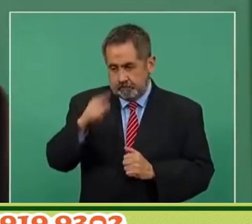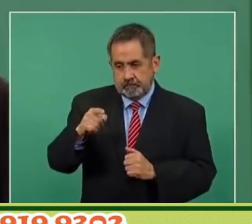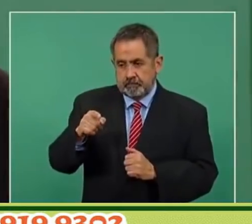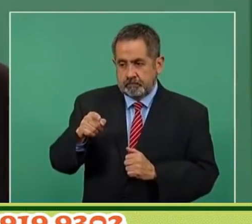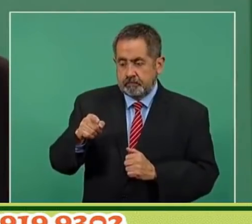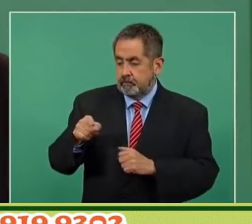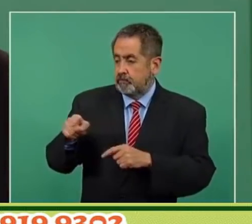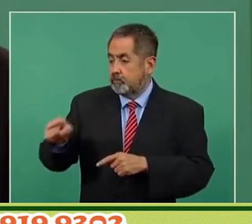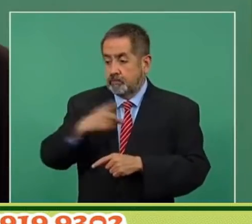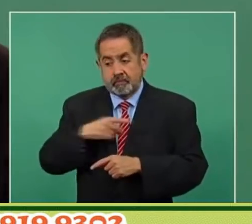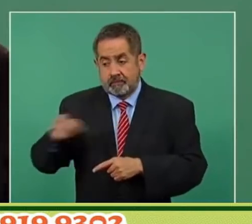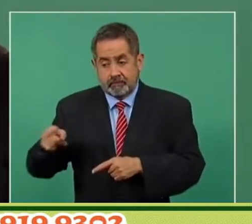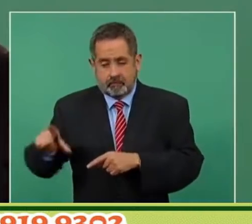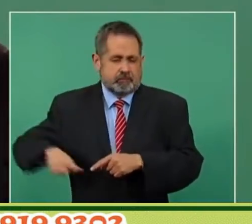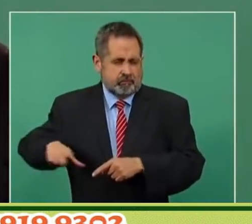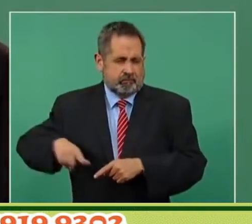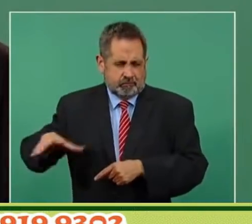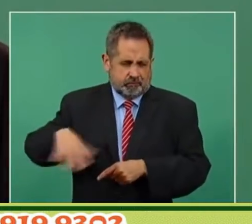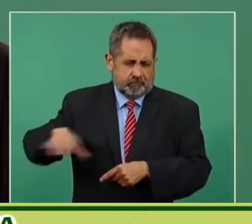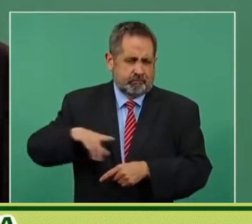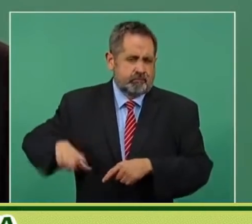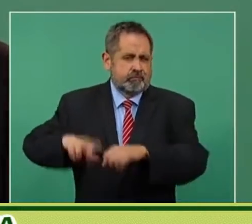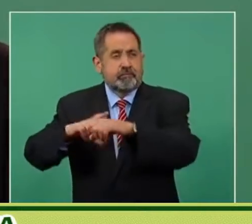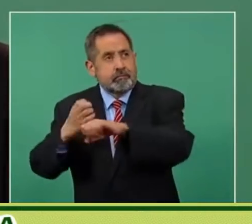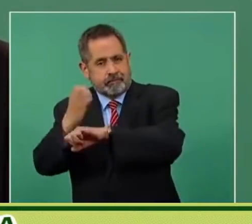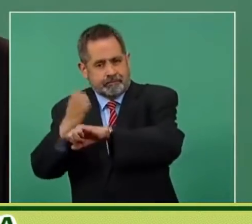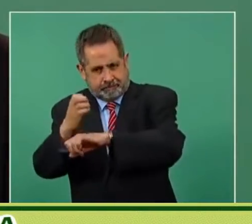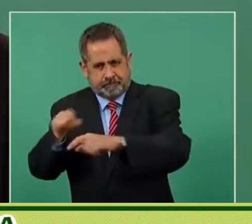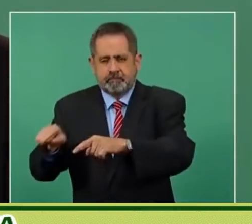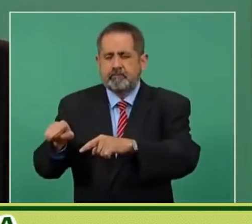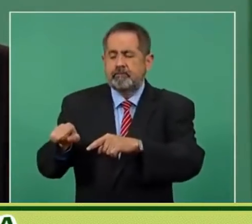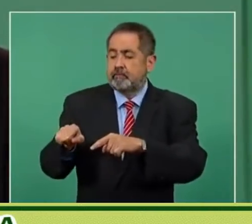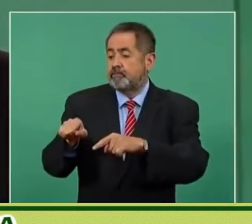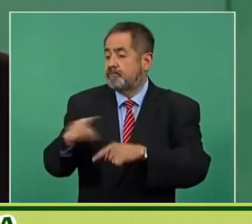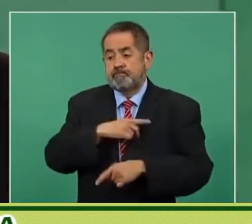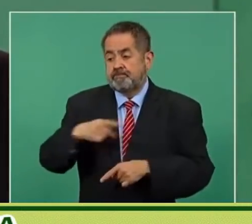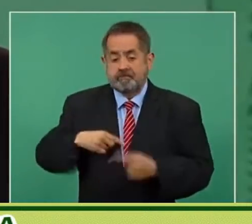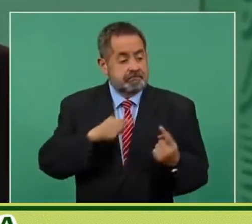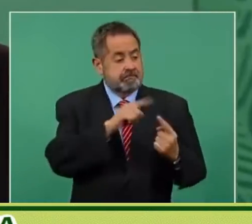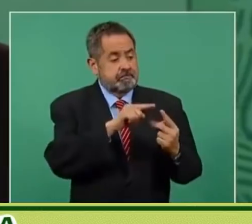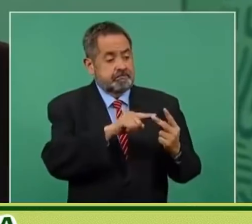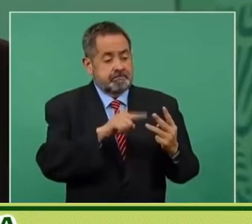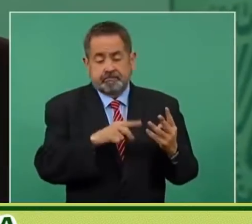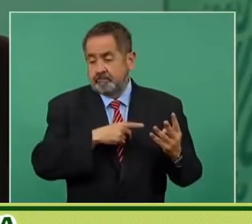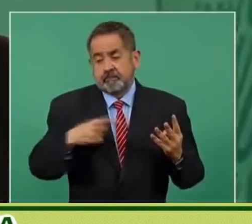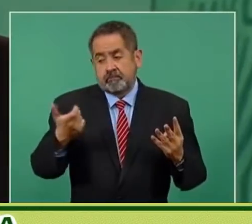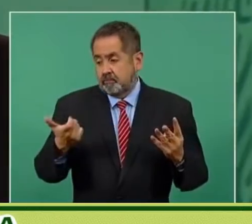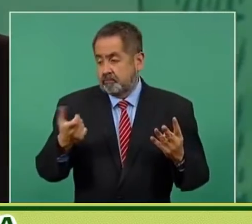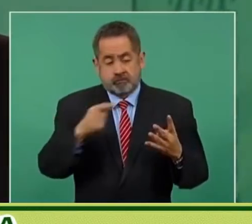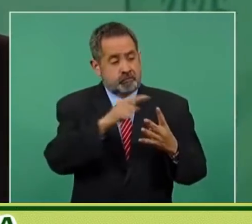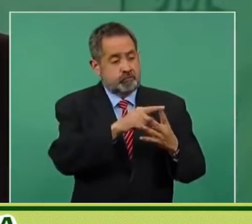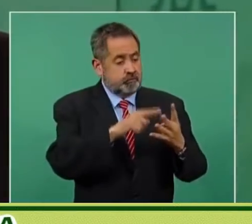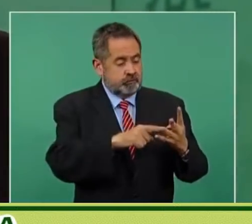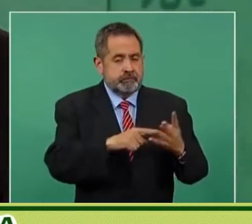deudas de corto plazo comprometen